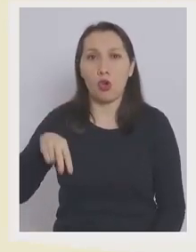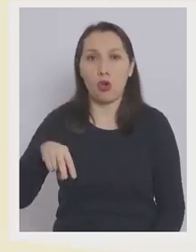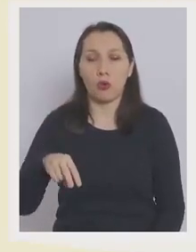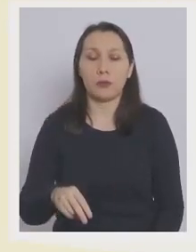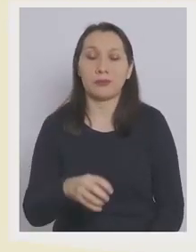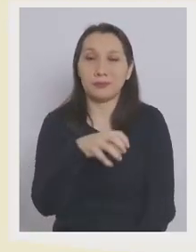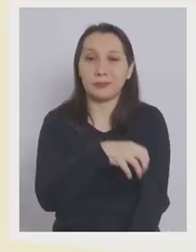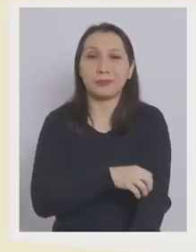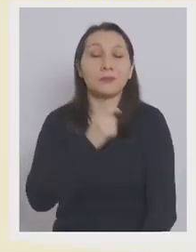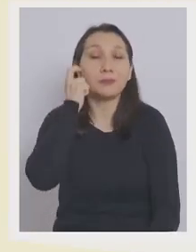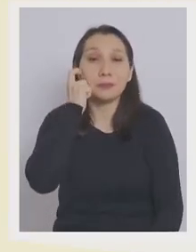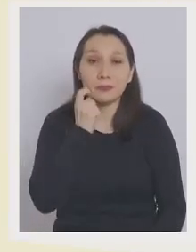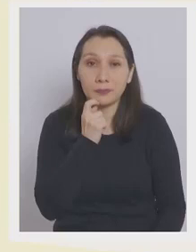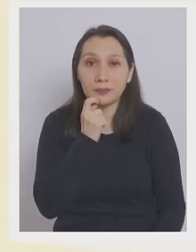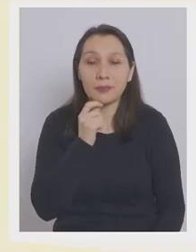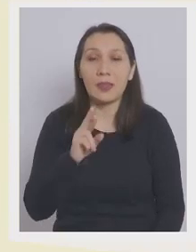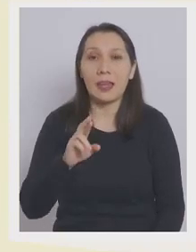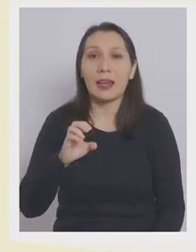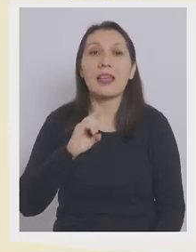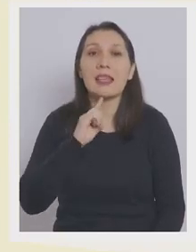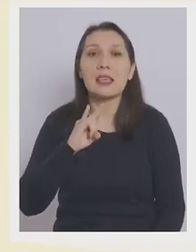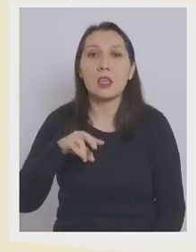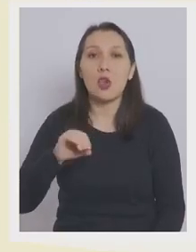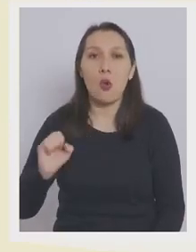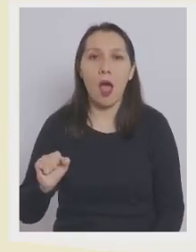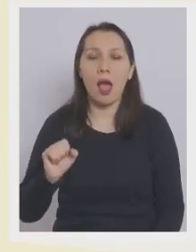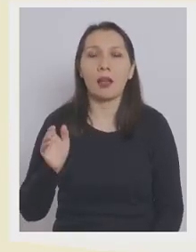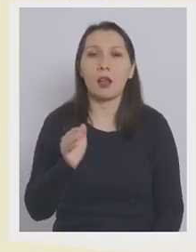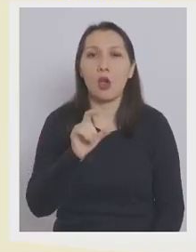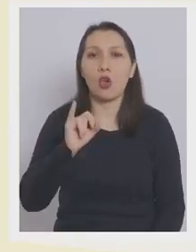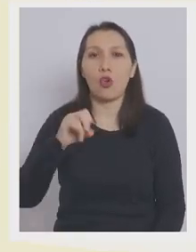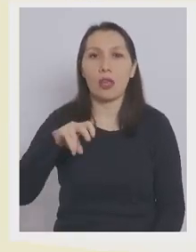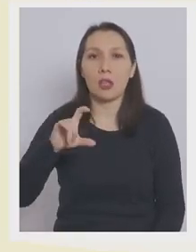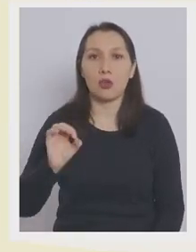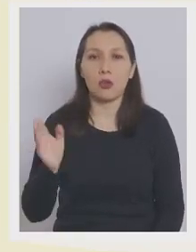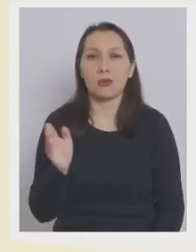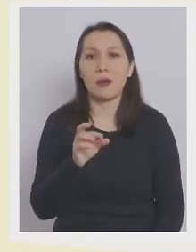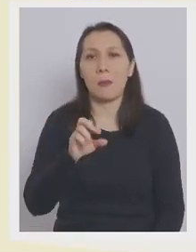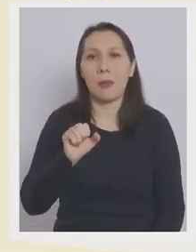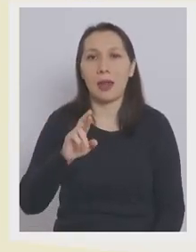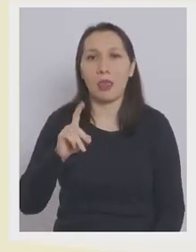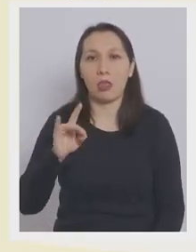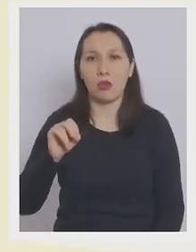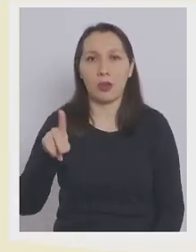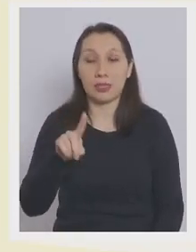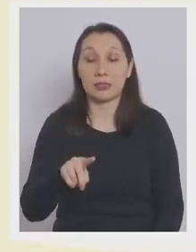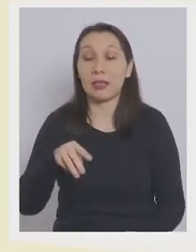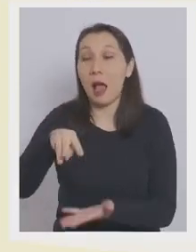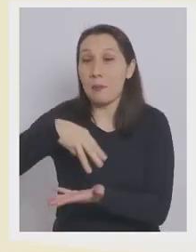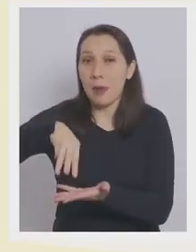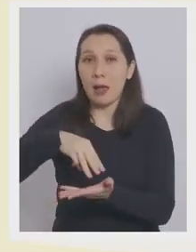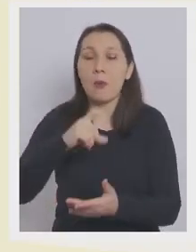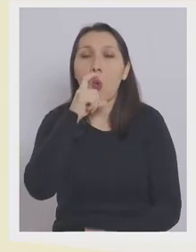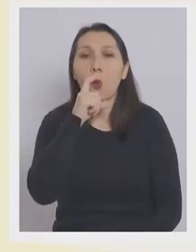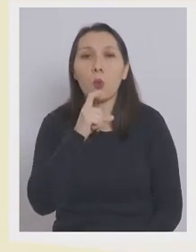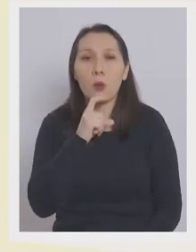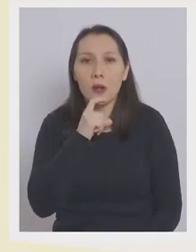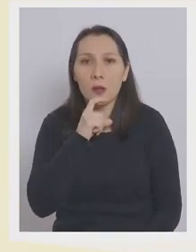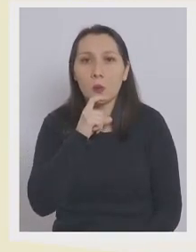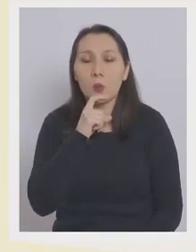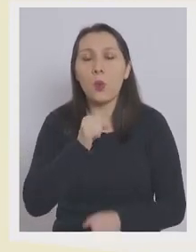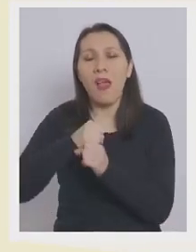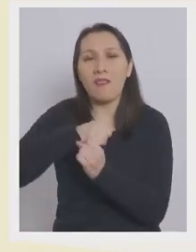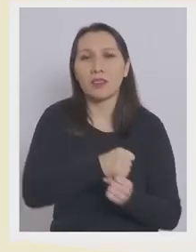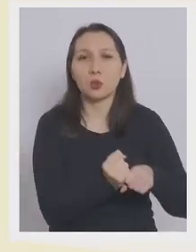región de O'Higgins, Requinua, Coinco y Paredones, en la región del Maule, Curico y Bichuquén,